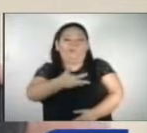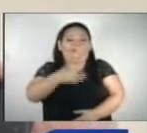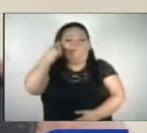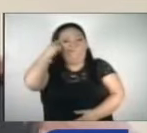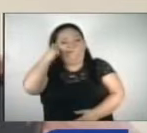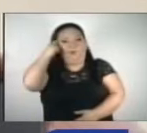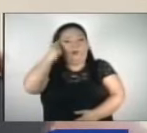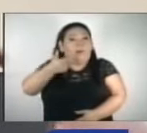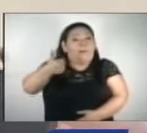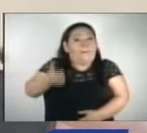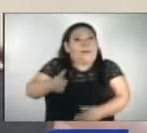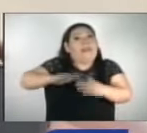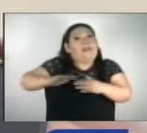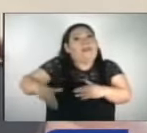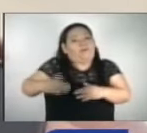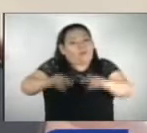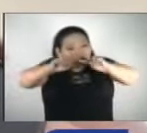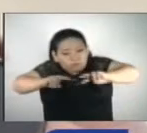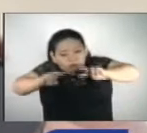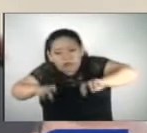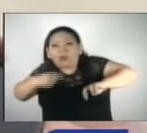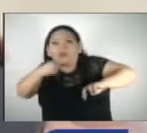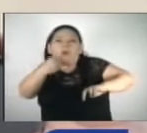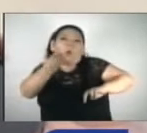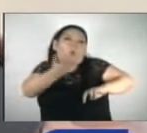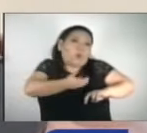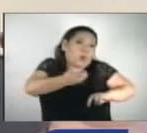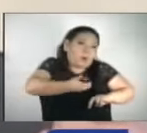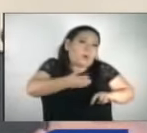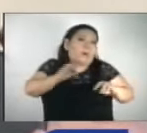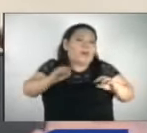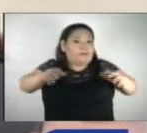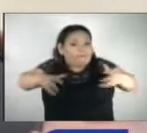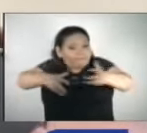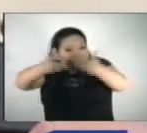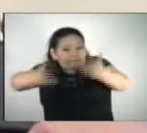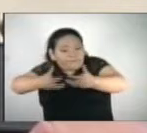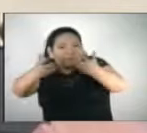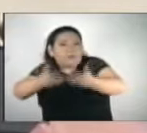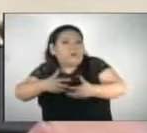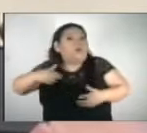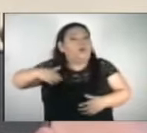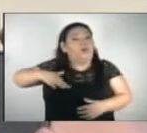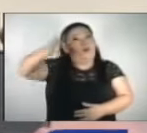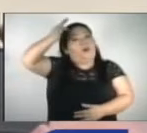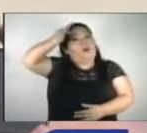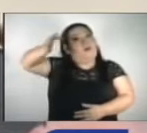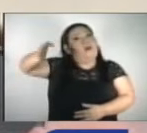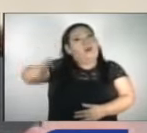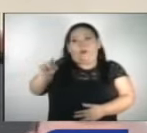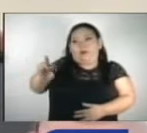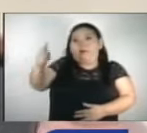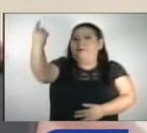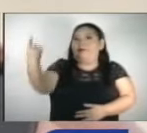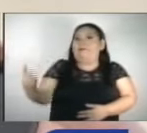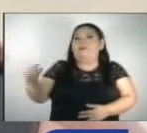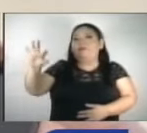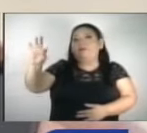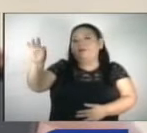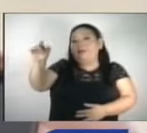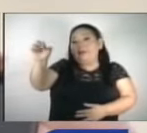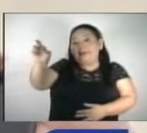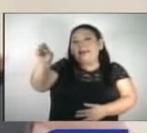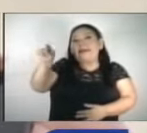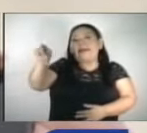Llegará el momento en que hay que deducir las responsabilidades, se van a hacer las investigaciones del caso. Creo que el señor Fiscal General de la República